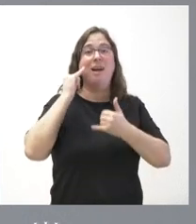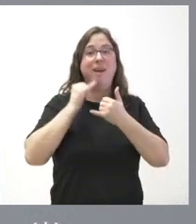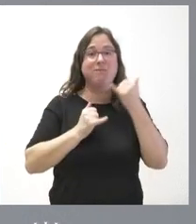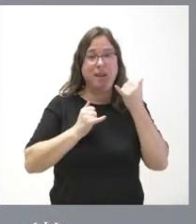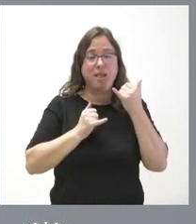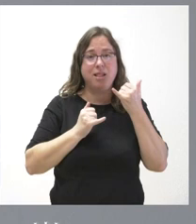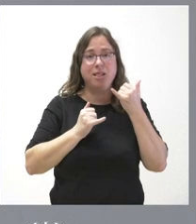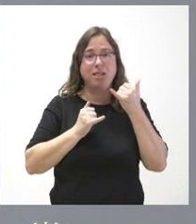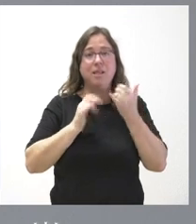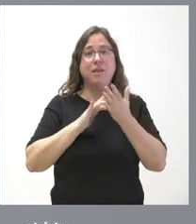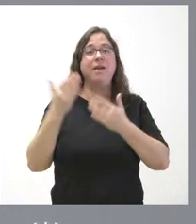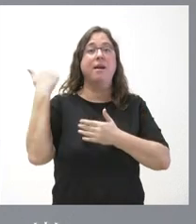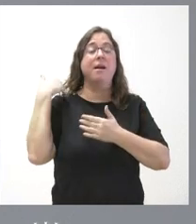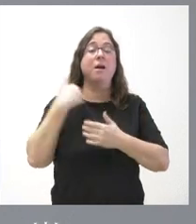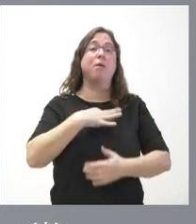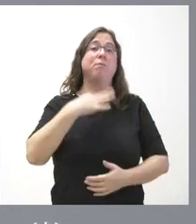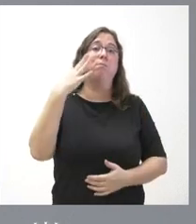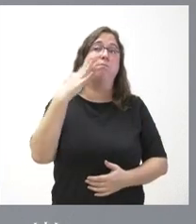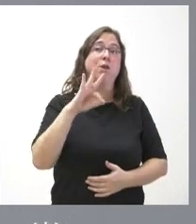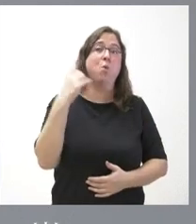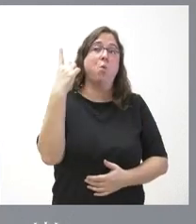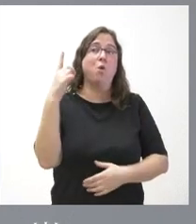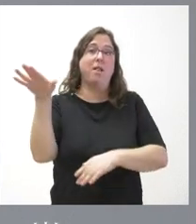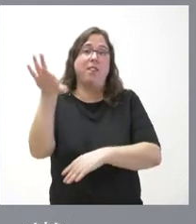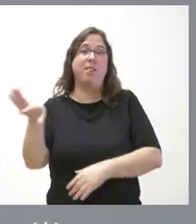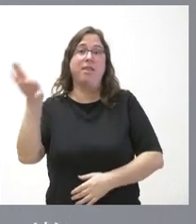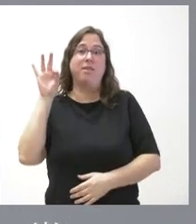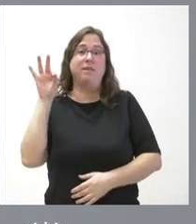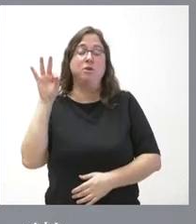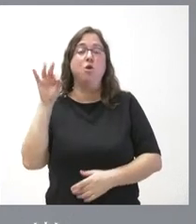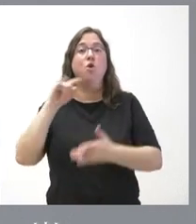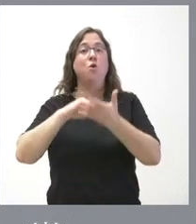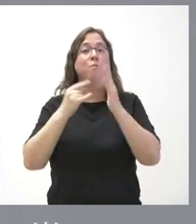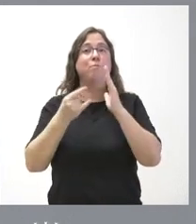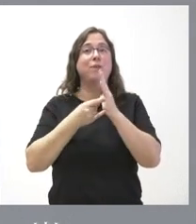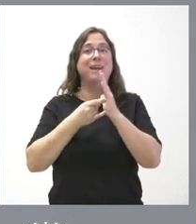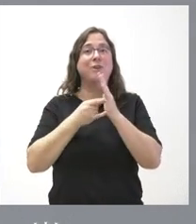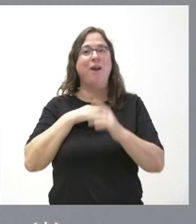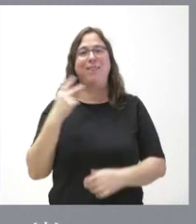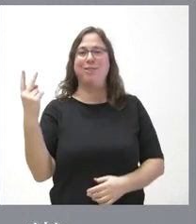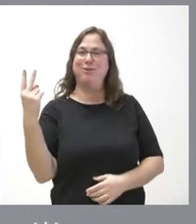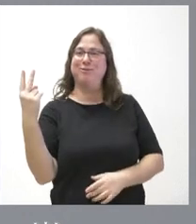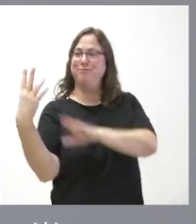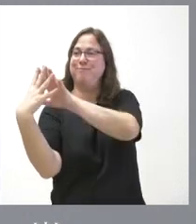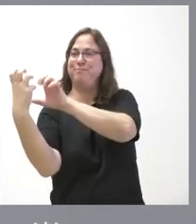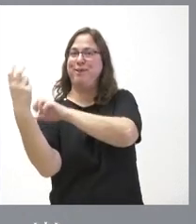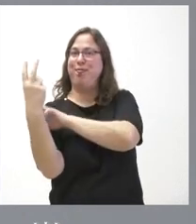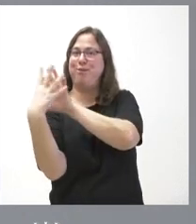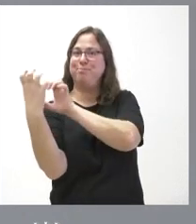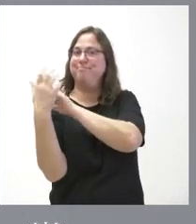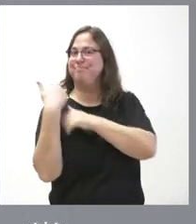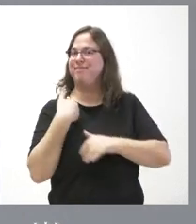había una posible unilateralidad a que este proyecto ahora es bilateral, porque es compartido ya